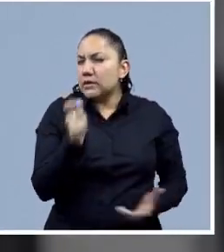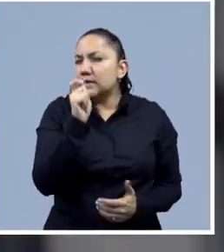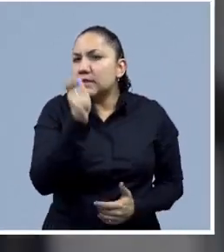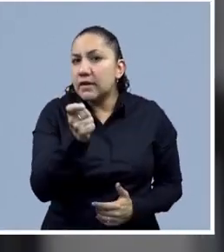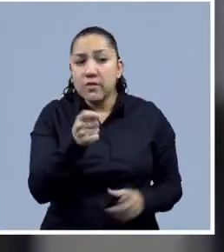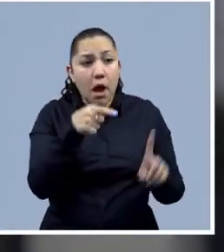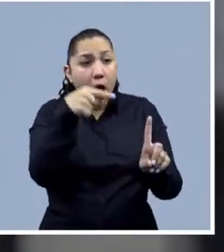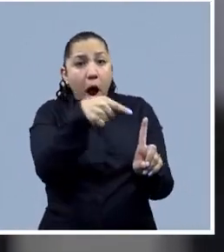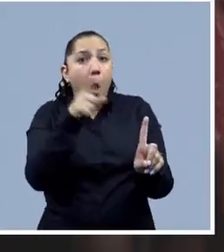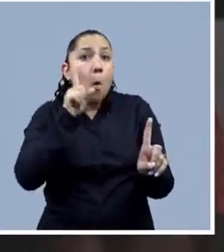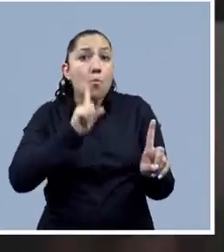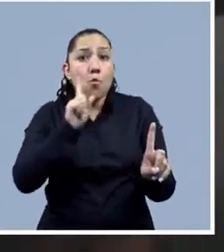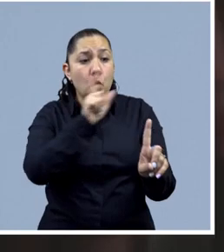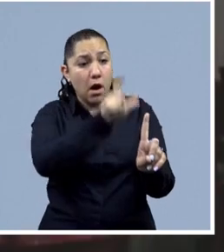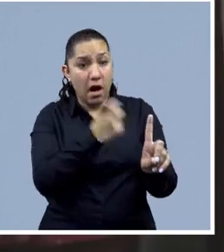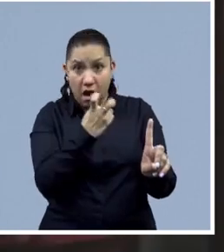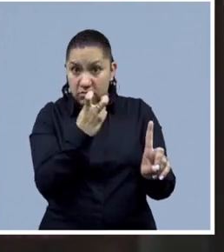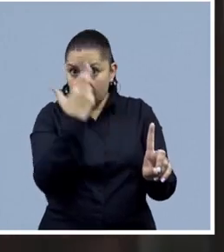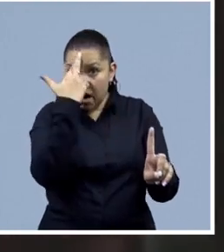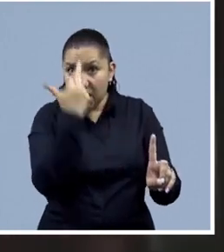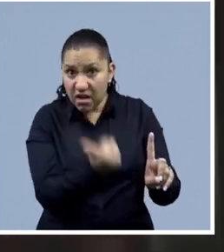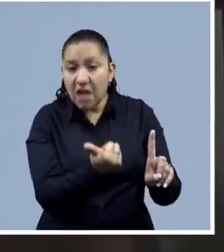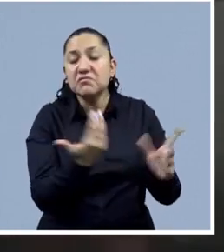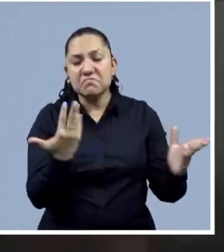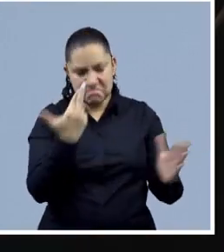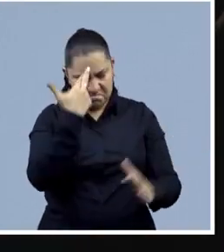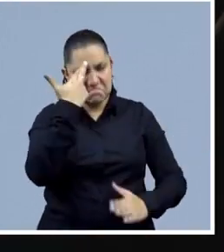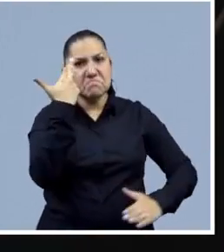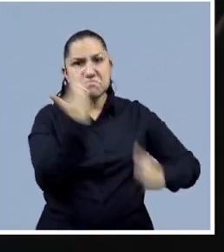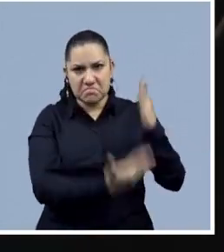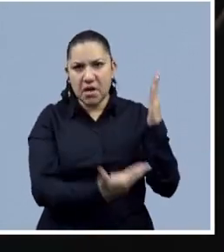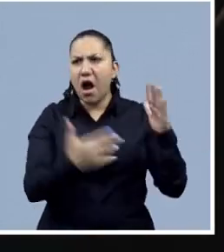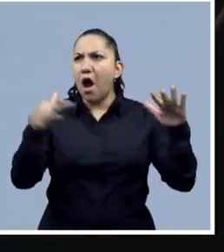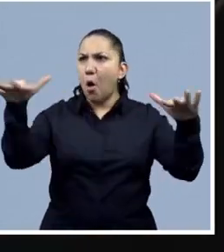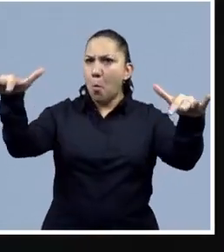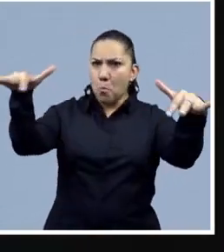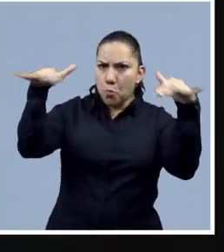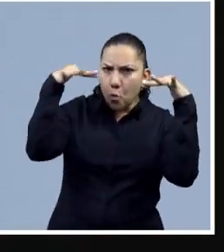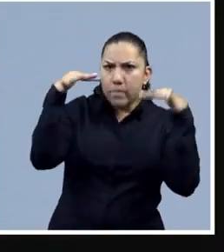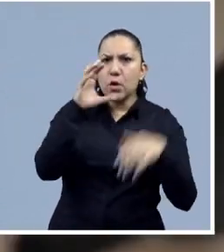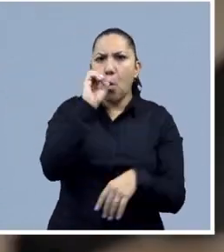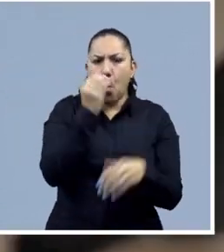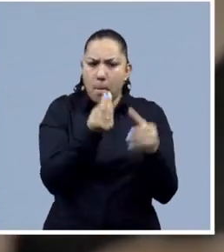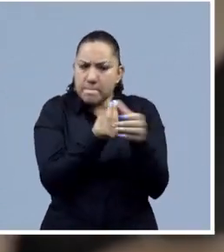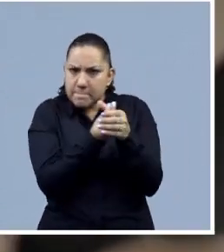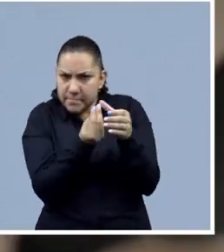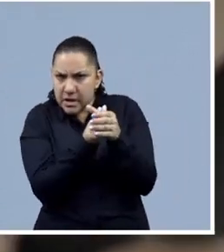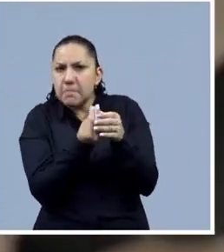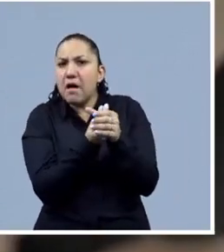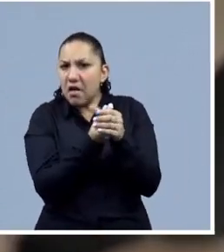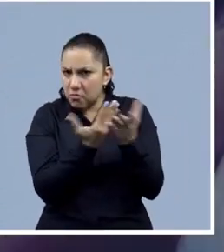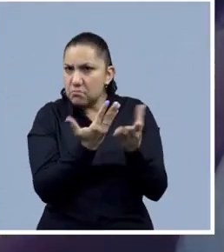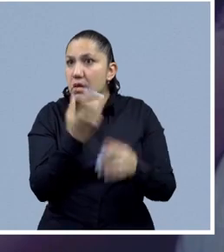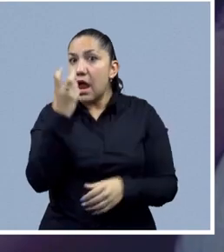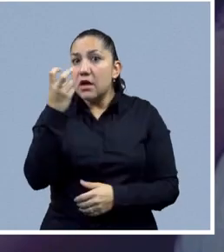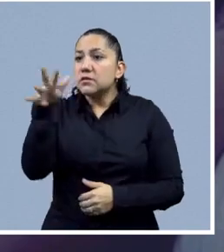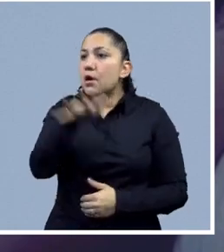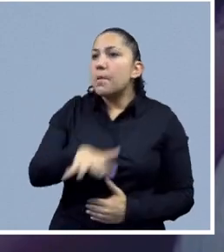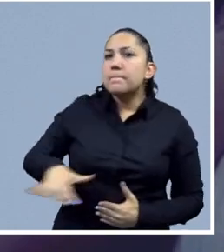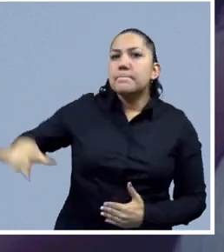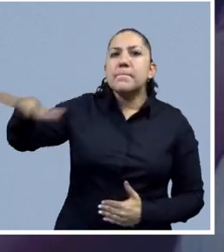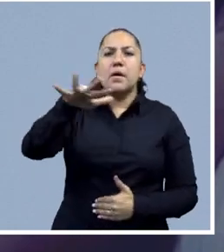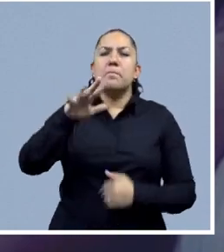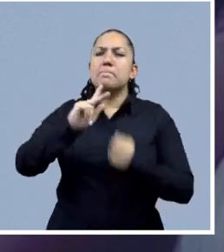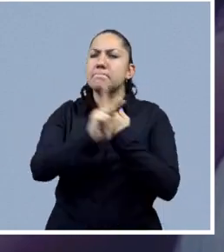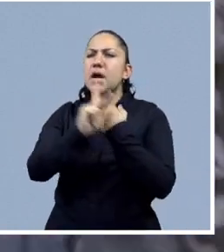de ser mujeres, sufriendo distintos tipos de violencia tanto en el entorno público como en el privado, evidenciando la notable desigualdad de género